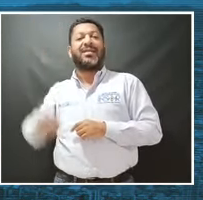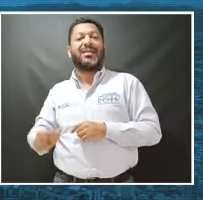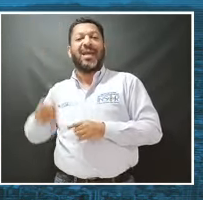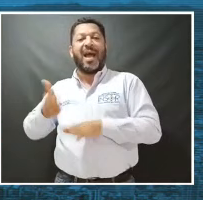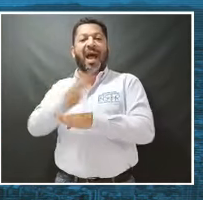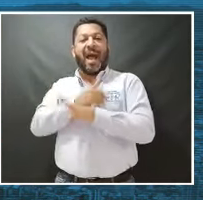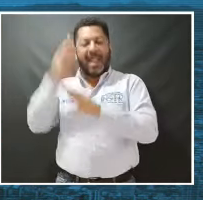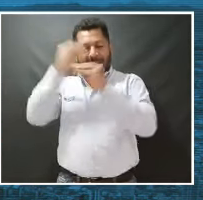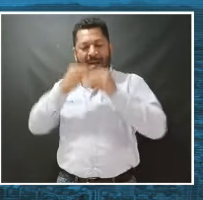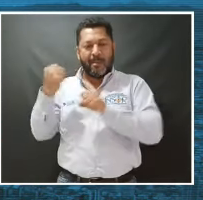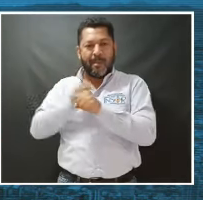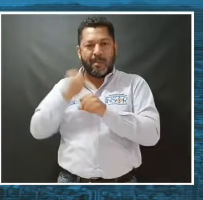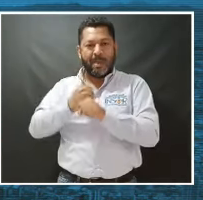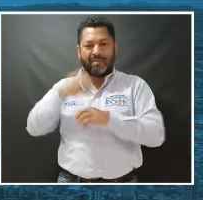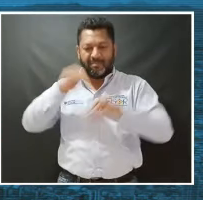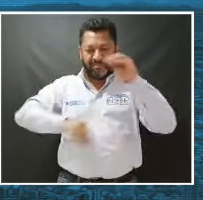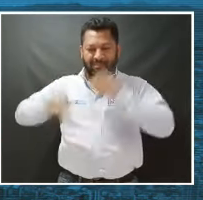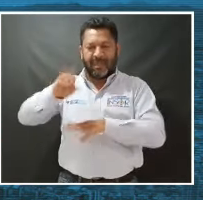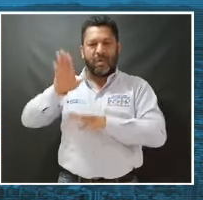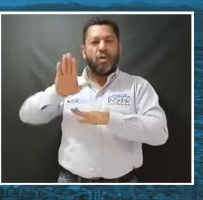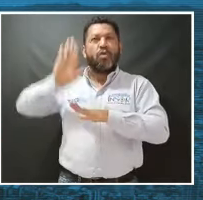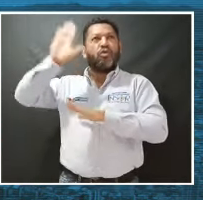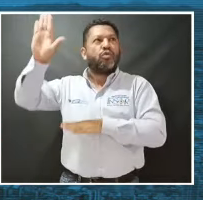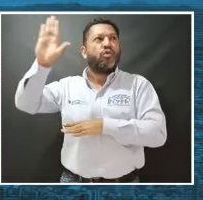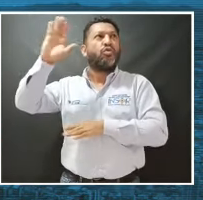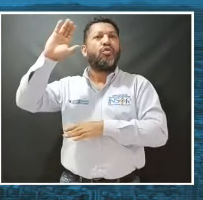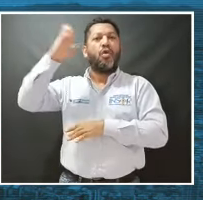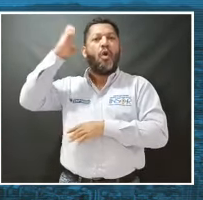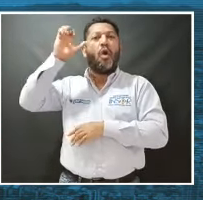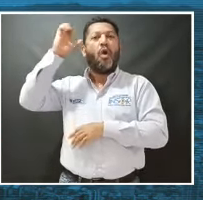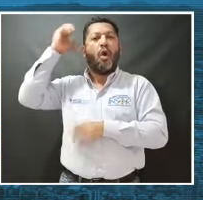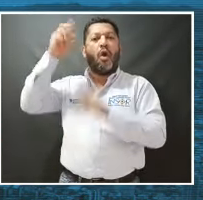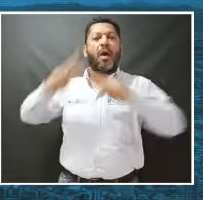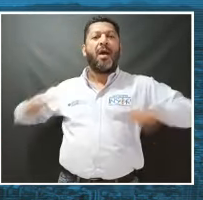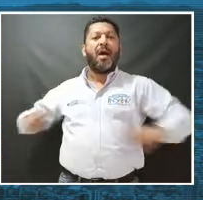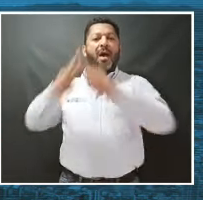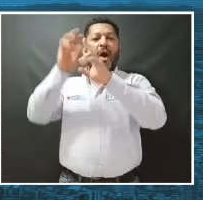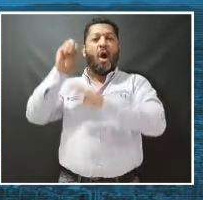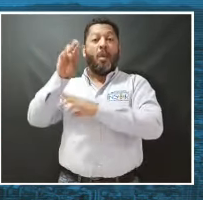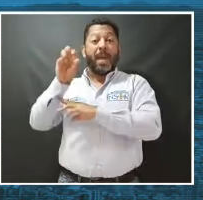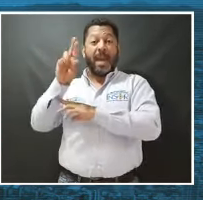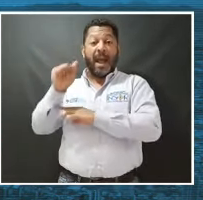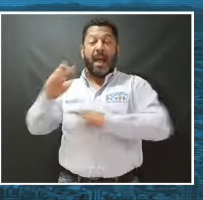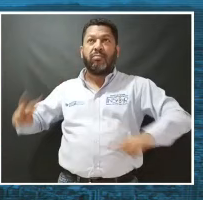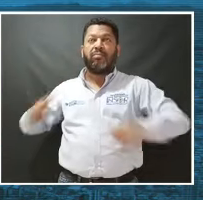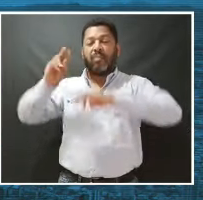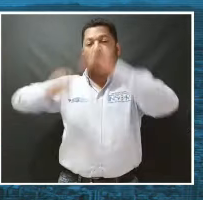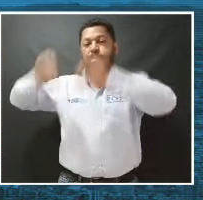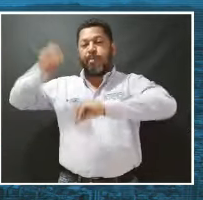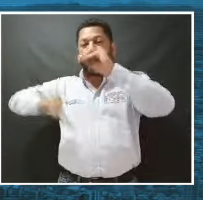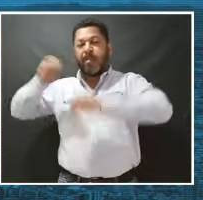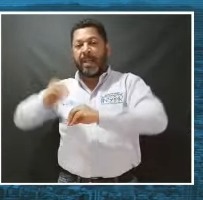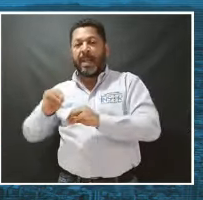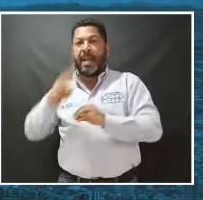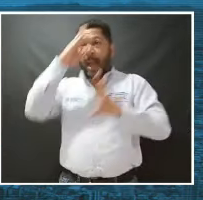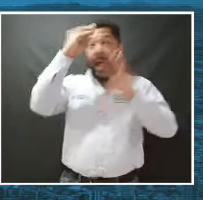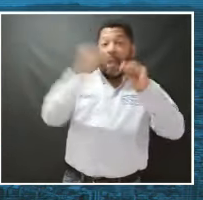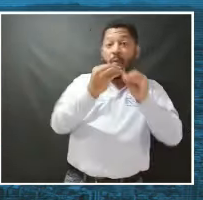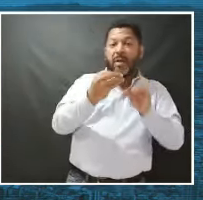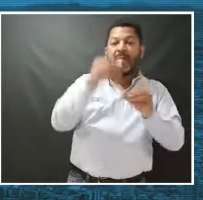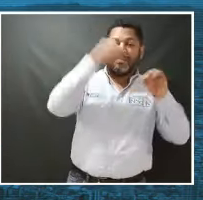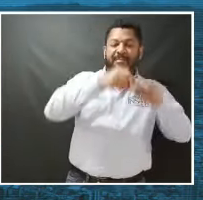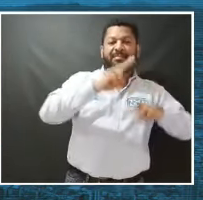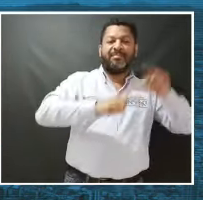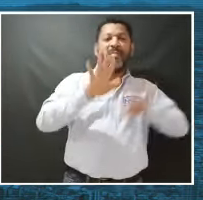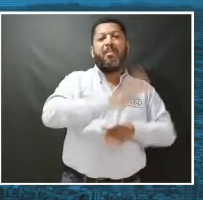había trabajado con Charles Garnier en la construcción de la ópera en París, que construya esta edificación y